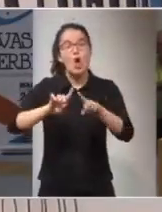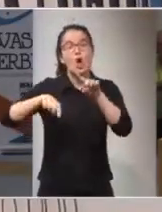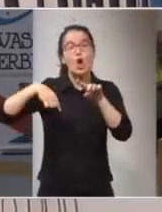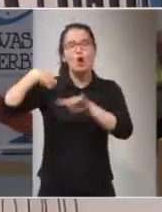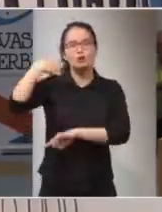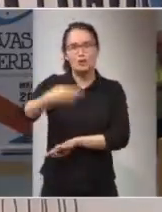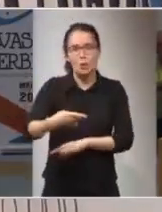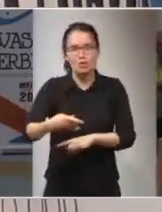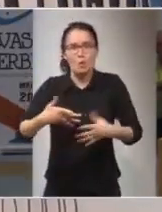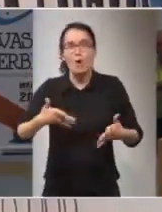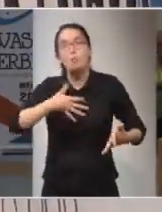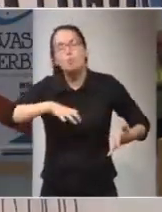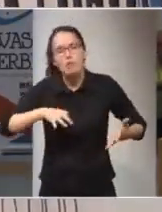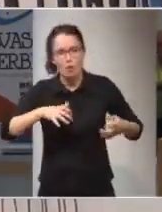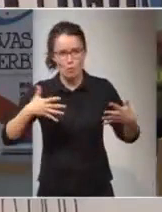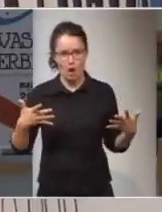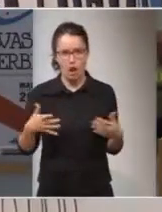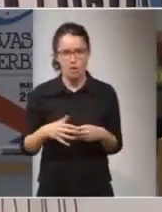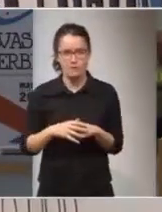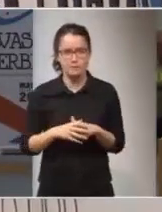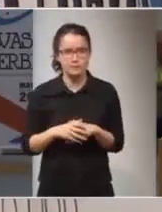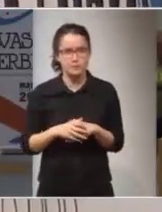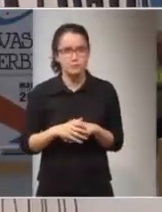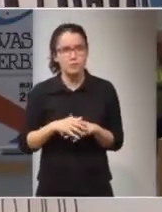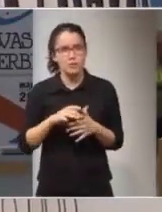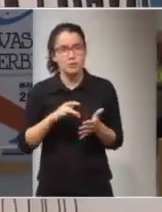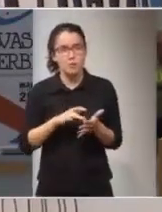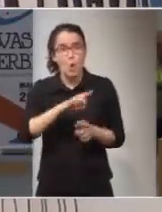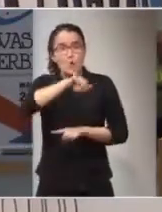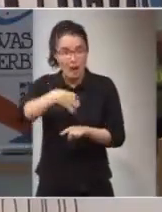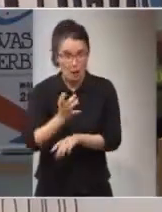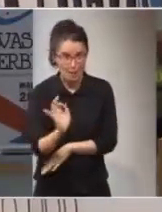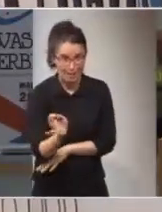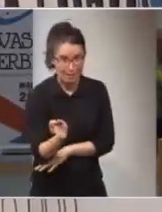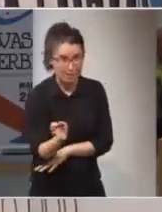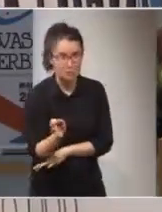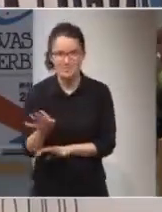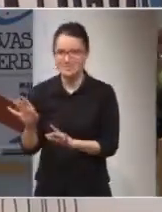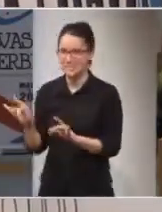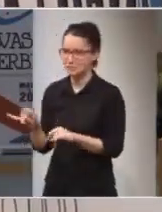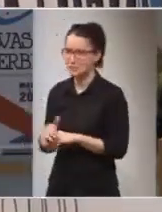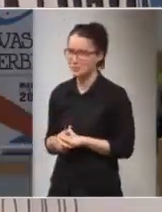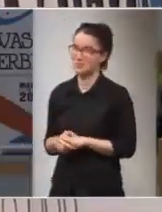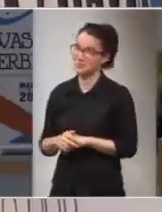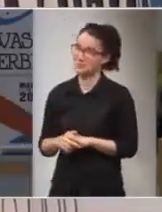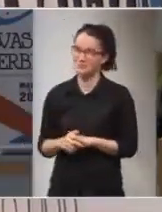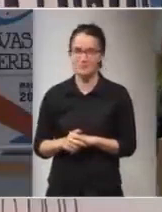tiene o puede tener? Tengo una hora, ¿verdad? Sí. Bien,